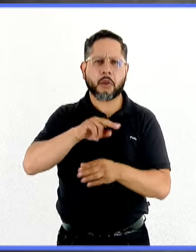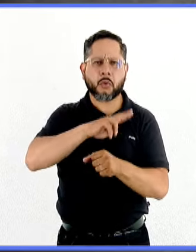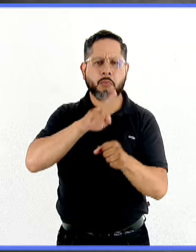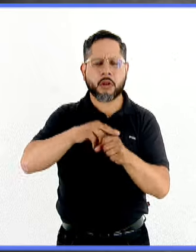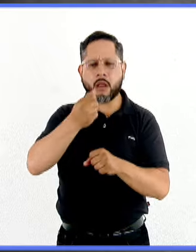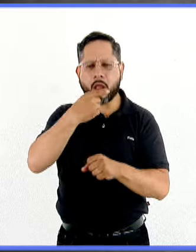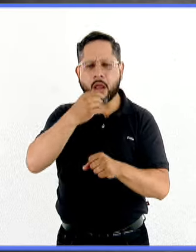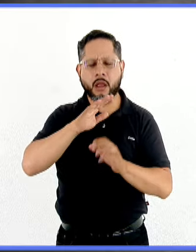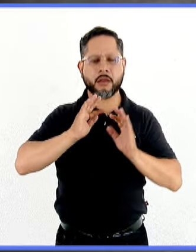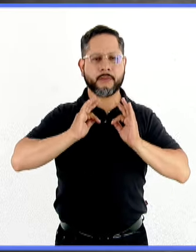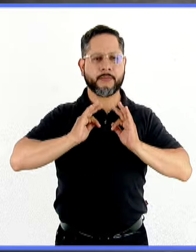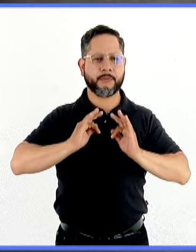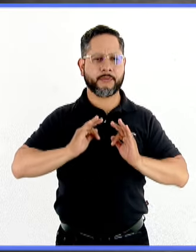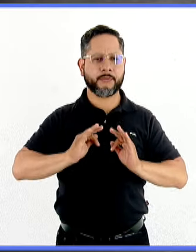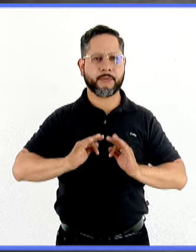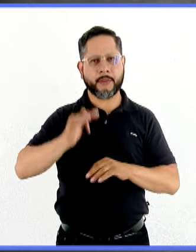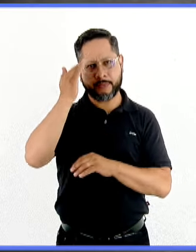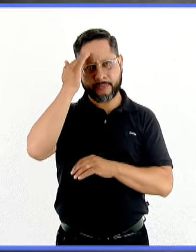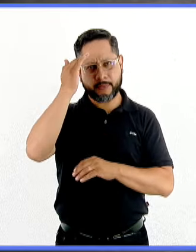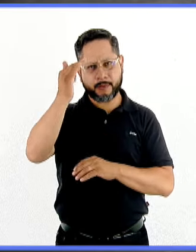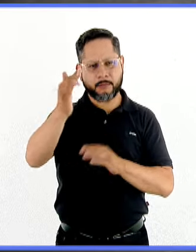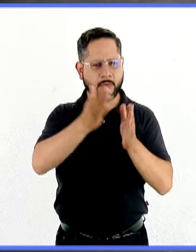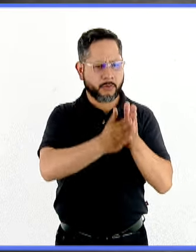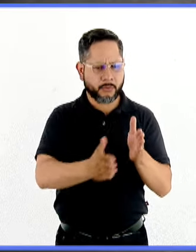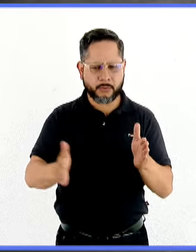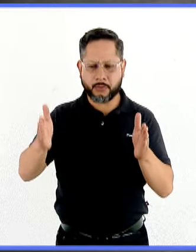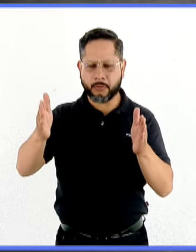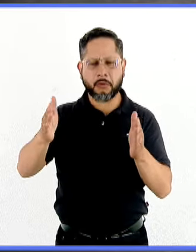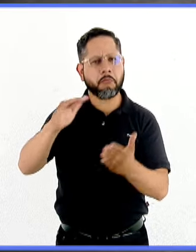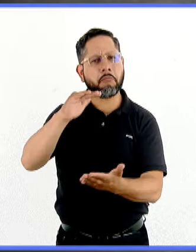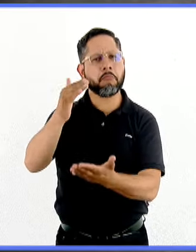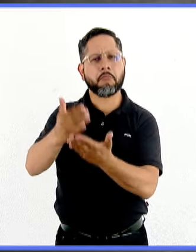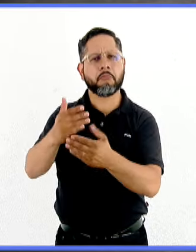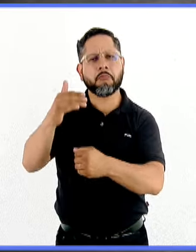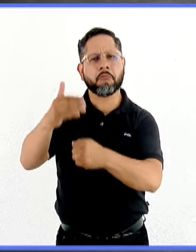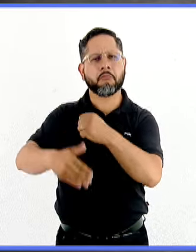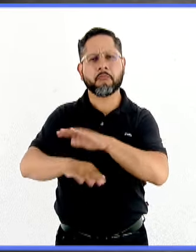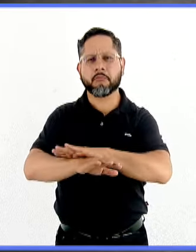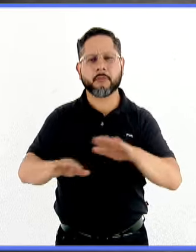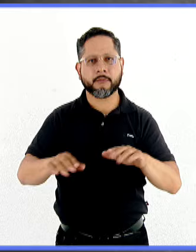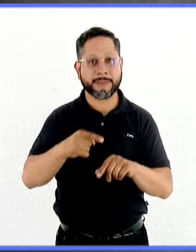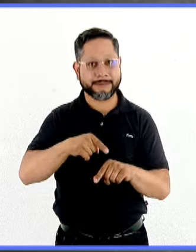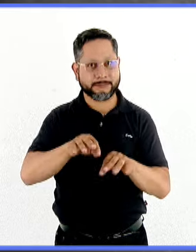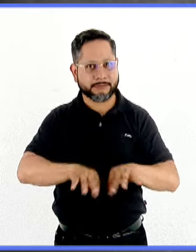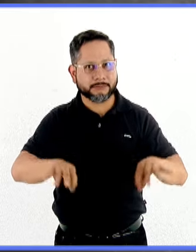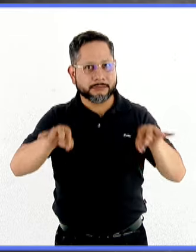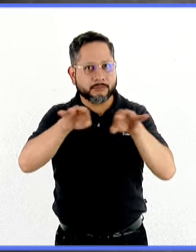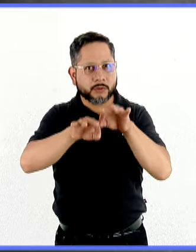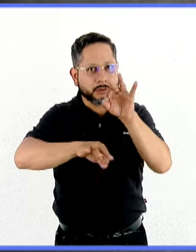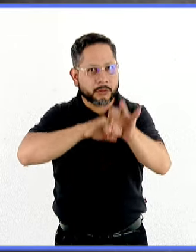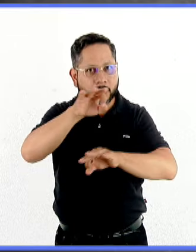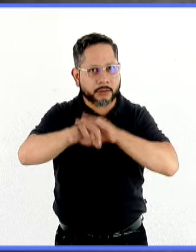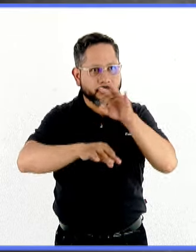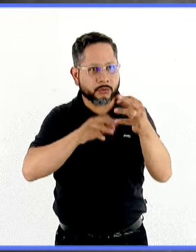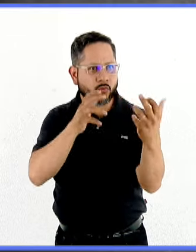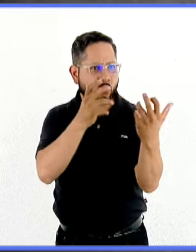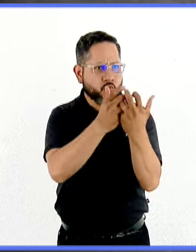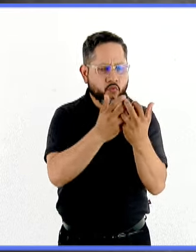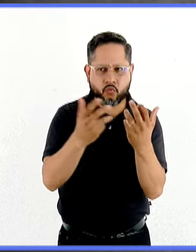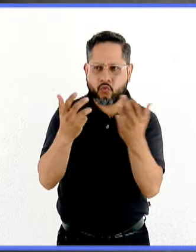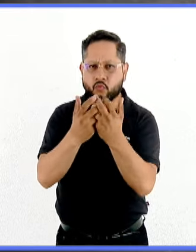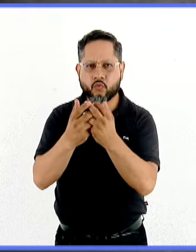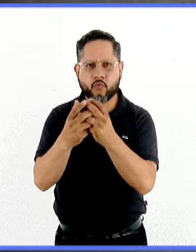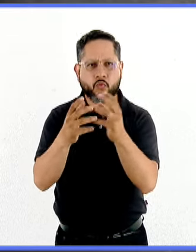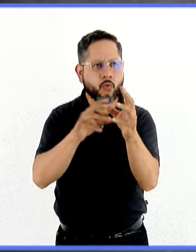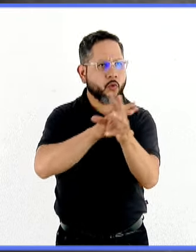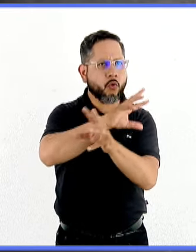consumo por tiempos prolongados y no ir viendo la utilidad. Y por eso es tan importante el tratamiento integral. Generalmente